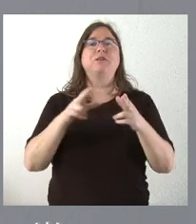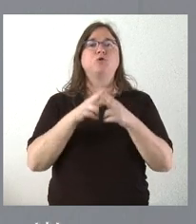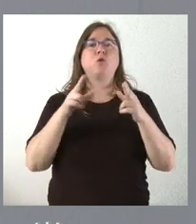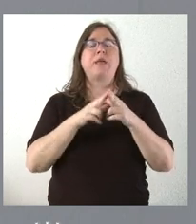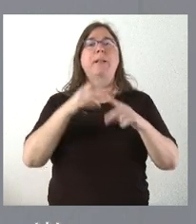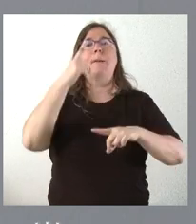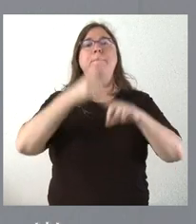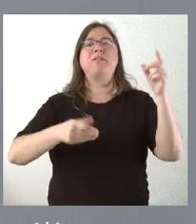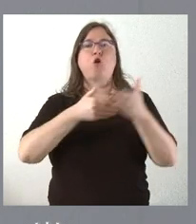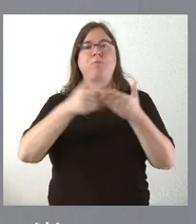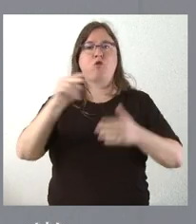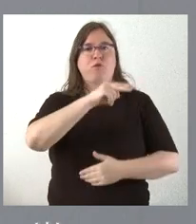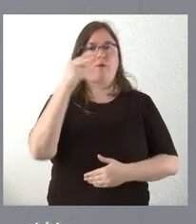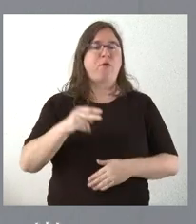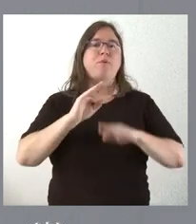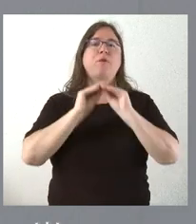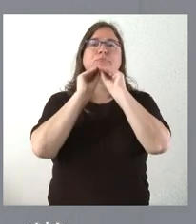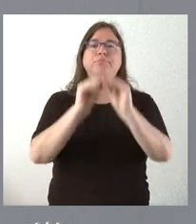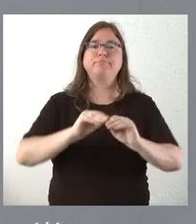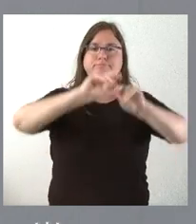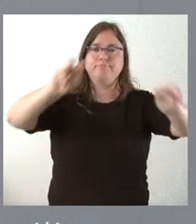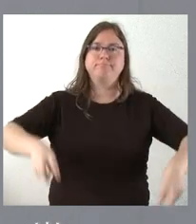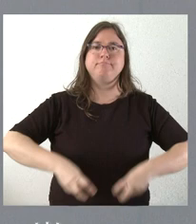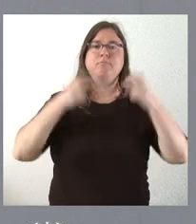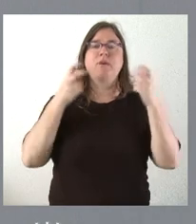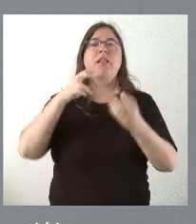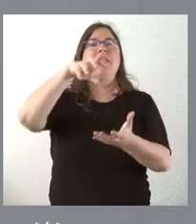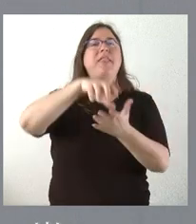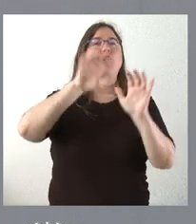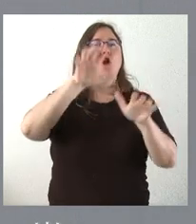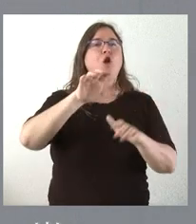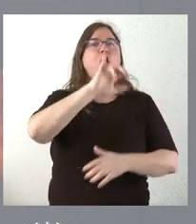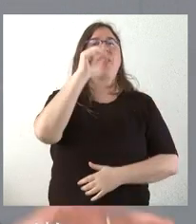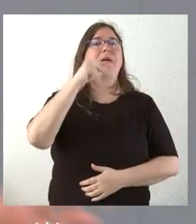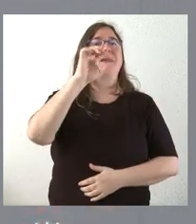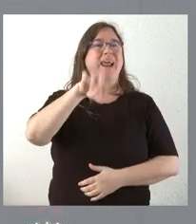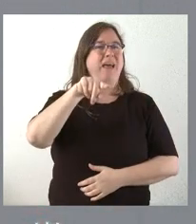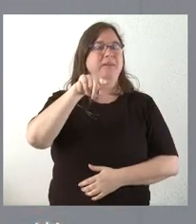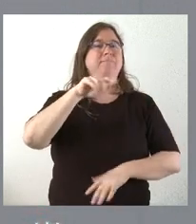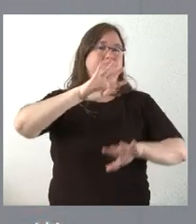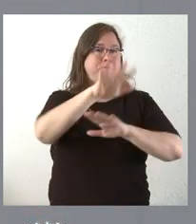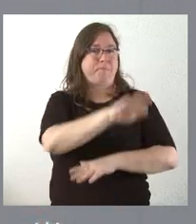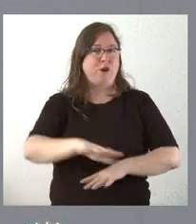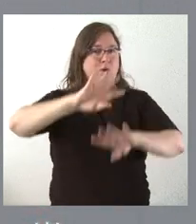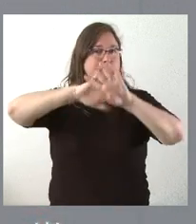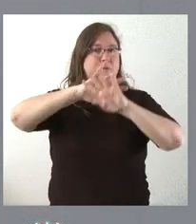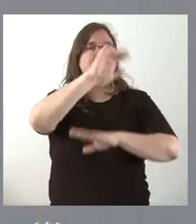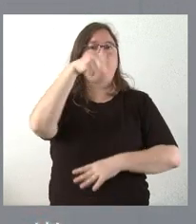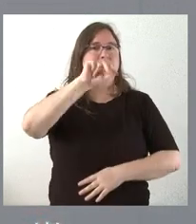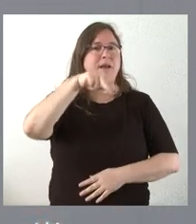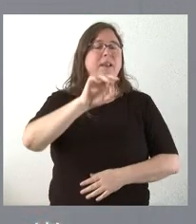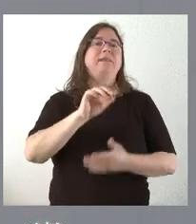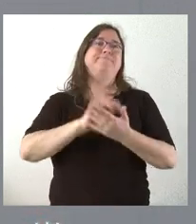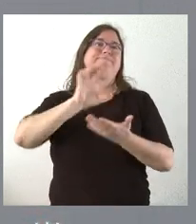millón de euros para las obras de rehabilitación y mejora del centro de Menores Tambrana, que está ubicado en Valladolid, pero que presta servicios al conjunto de la comunidad autónoma.